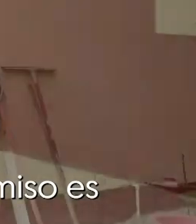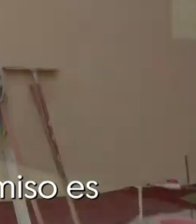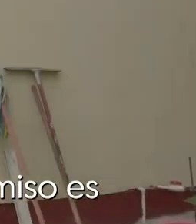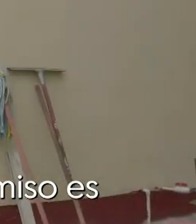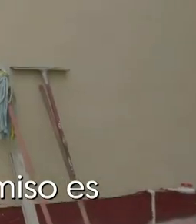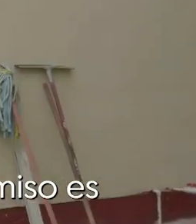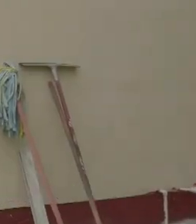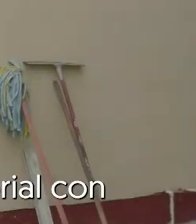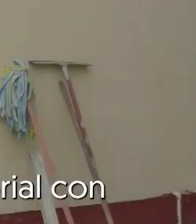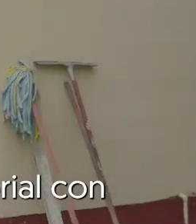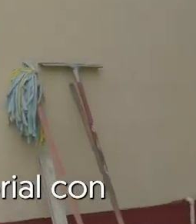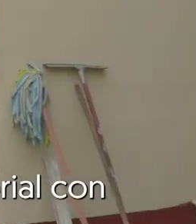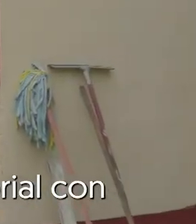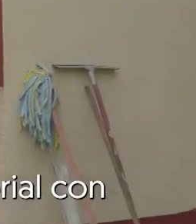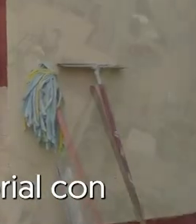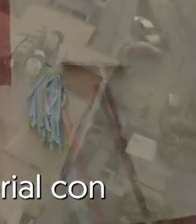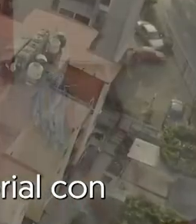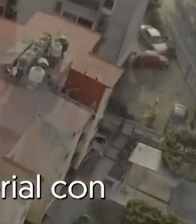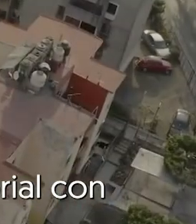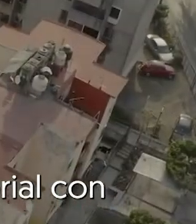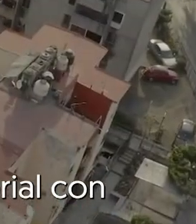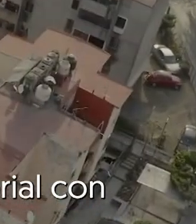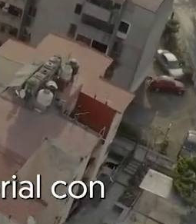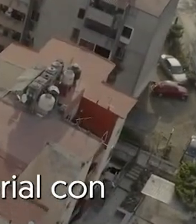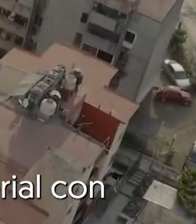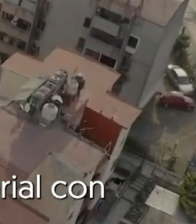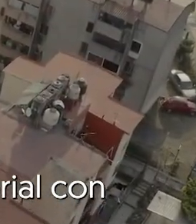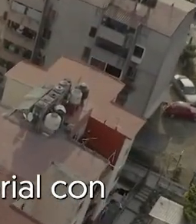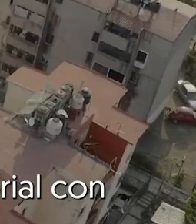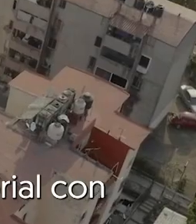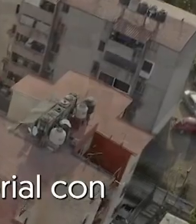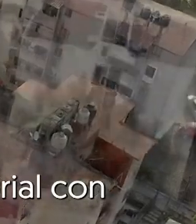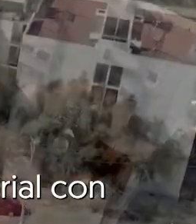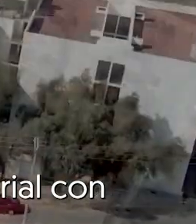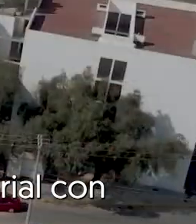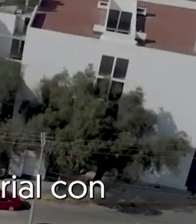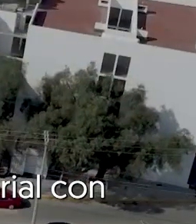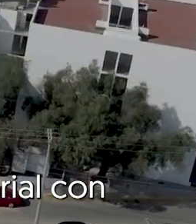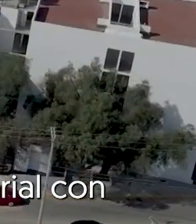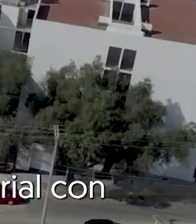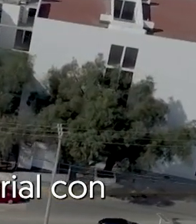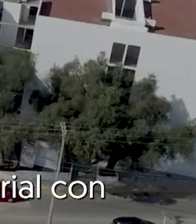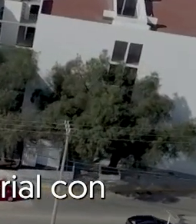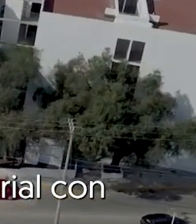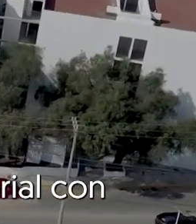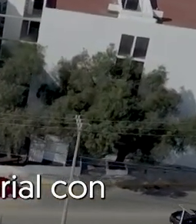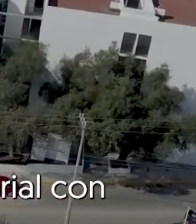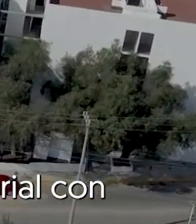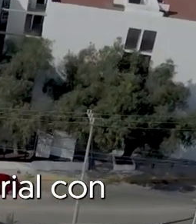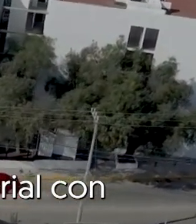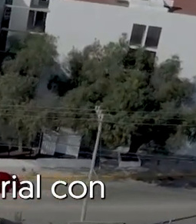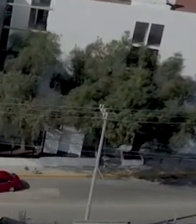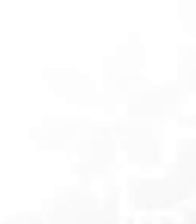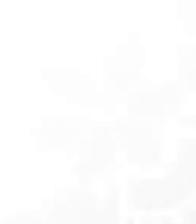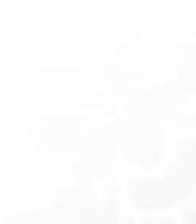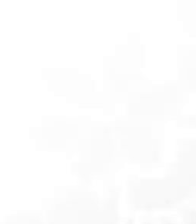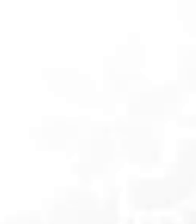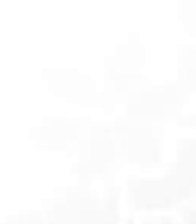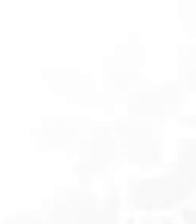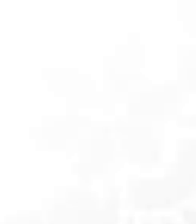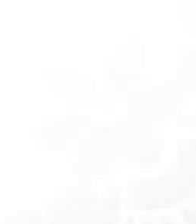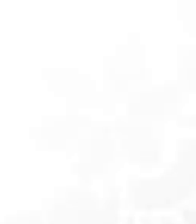continuar trabajando por un desarrollo y ordenamiento territorial con una visión humanista y equitativa.